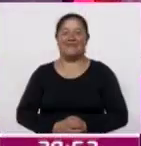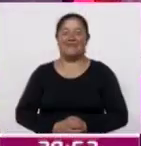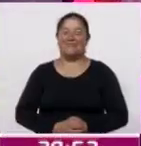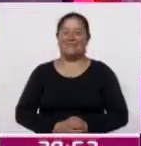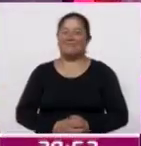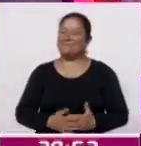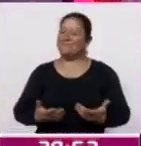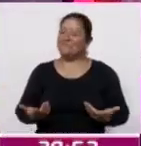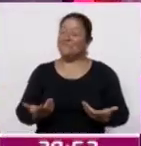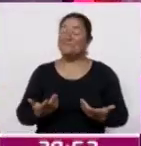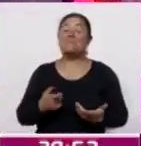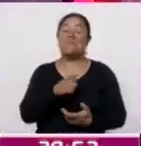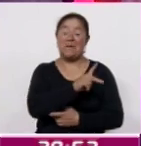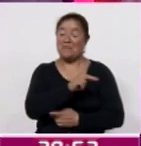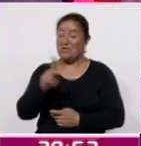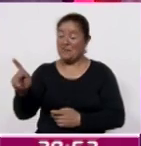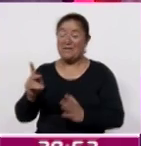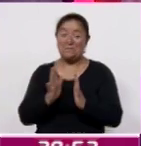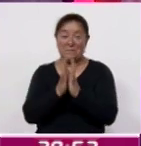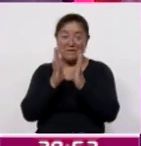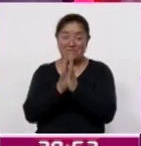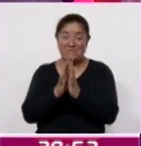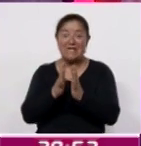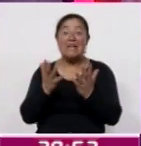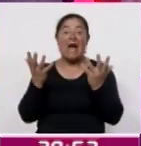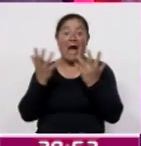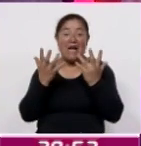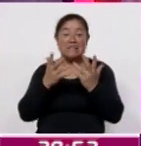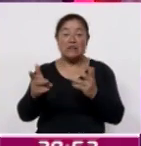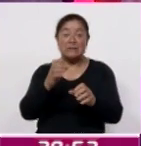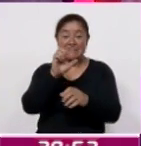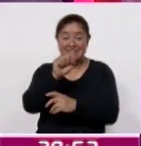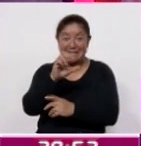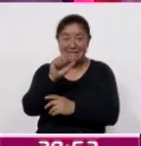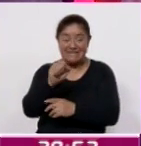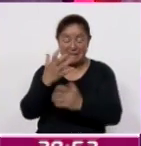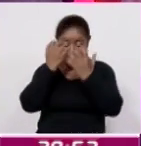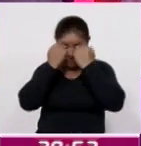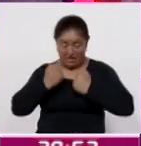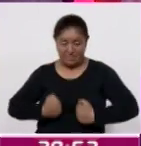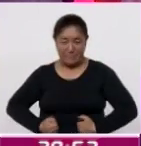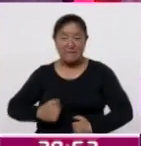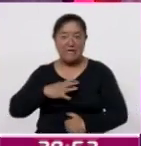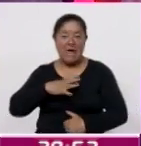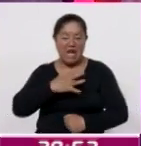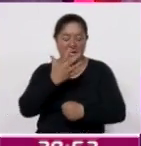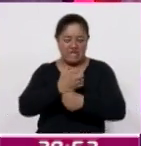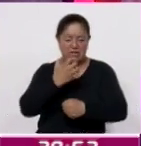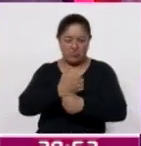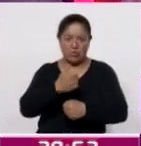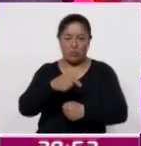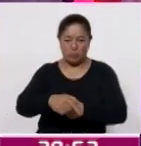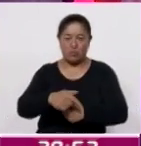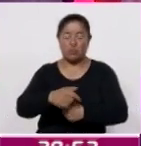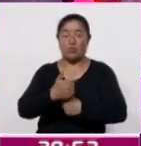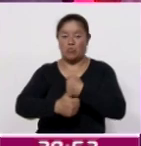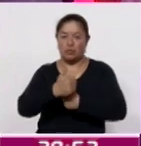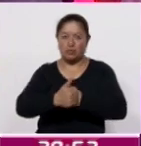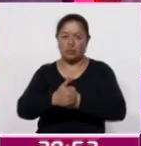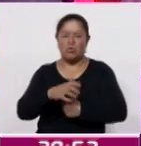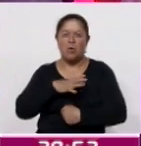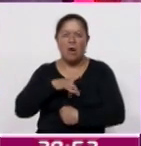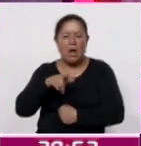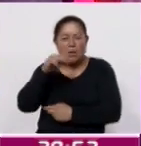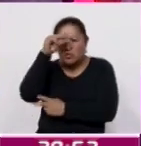Y cada uno de los participantes que elaboraron las 60 piezas que fueron parte del quinto concurso nacional del Zarape, pusieron su